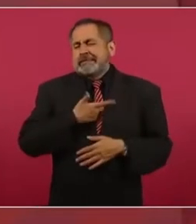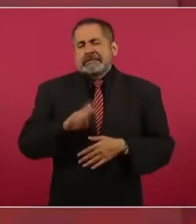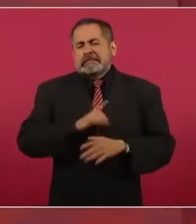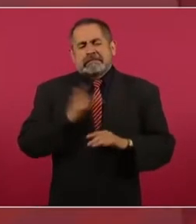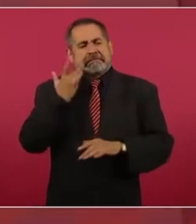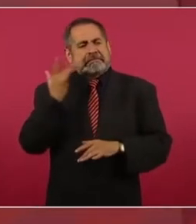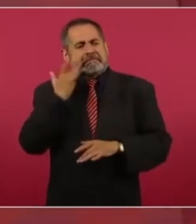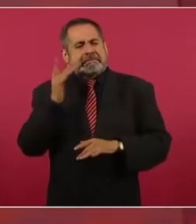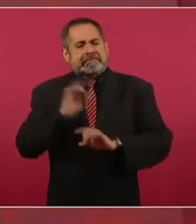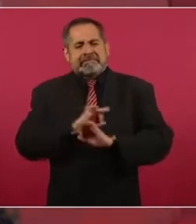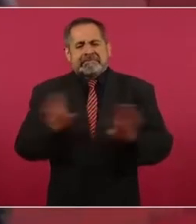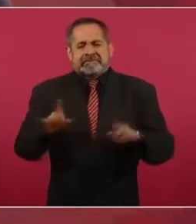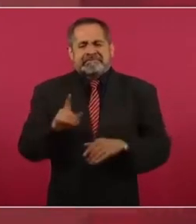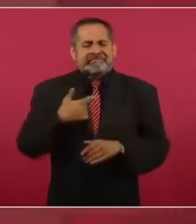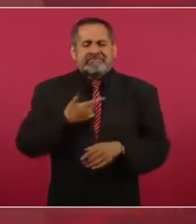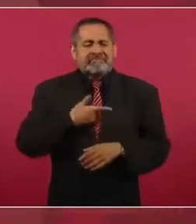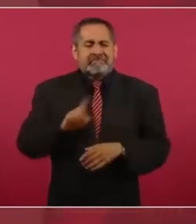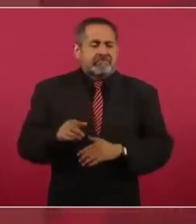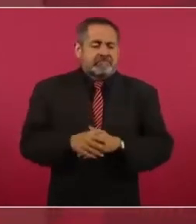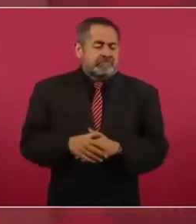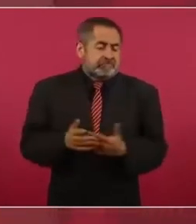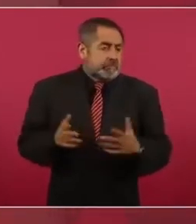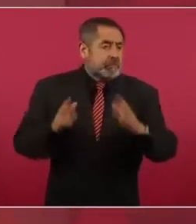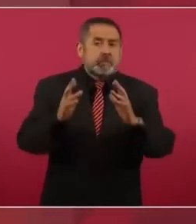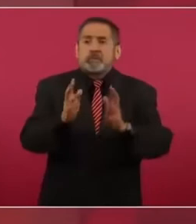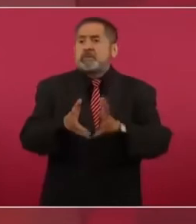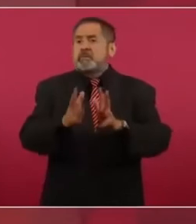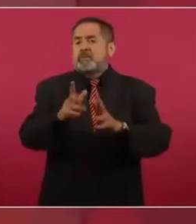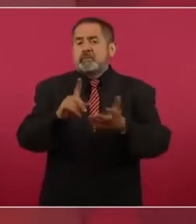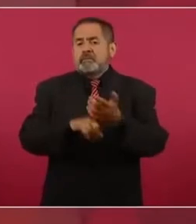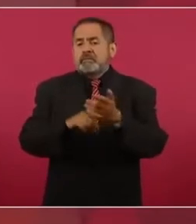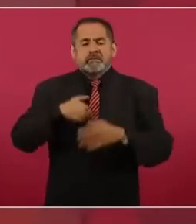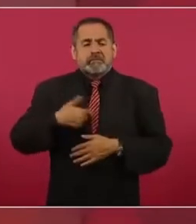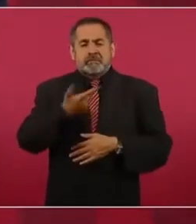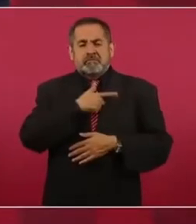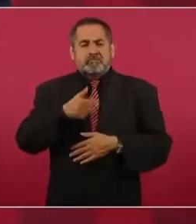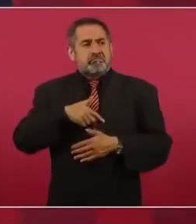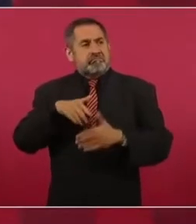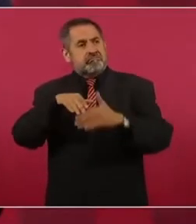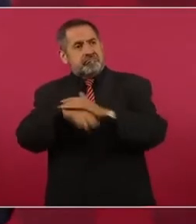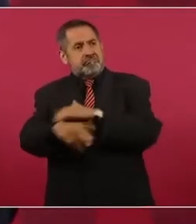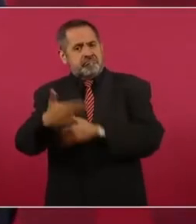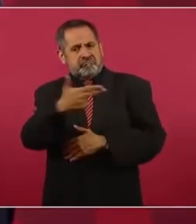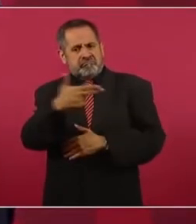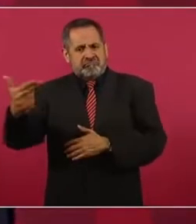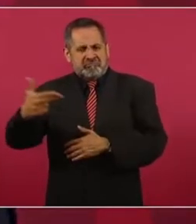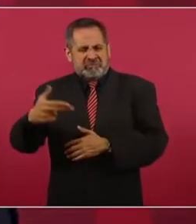No me gustaría ir a un hotel de gran lujo,